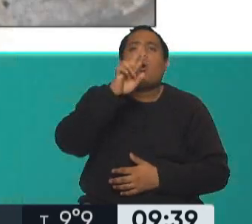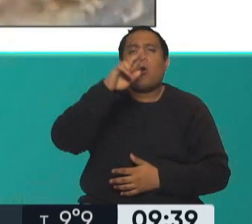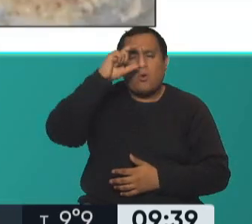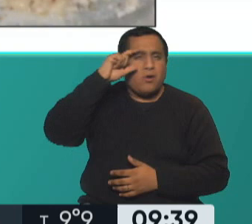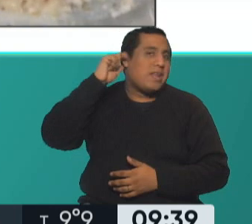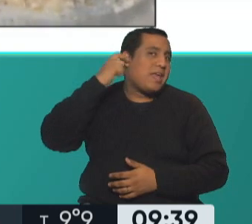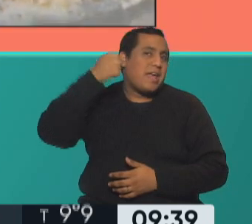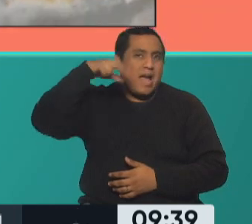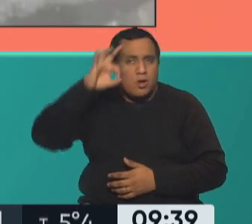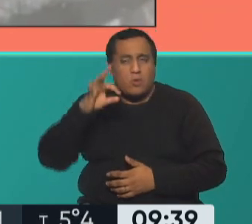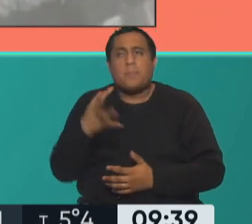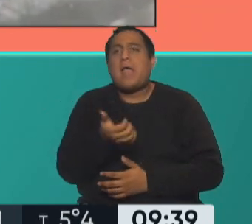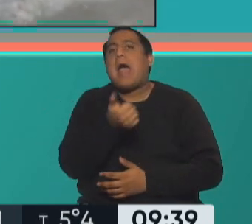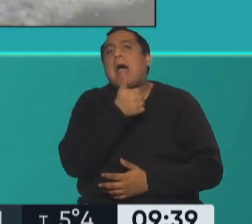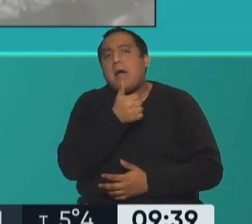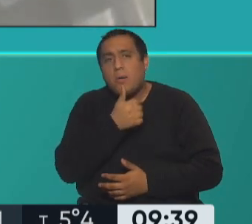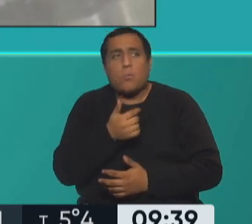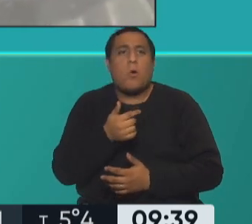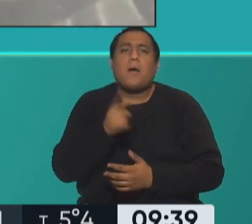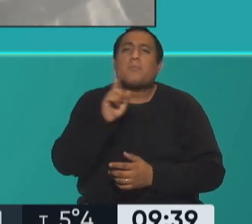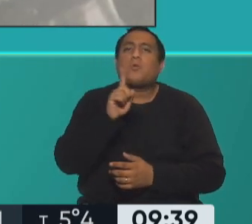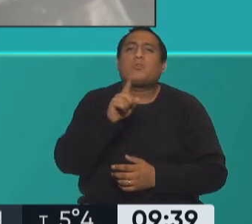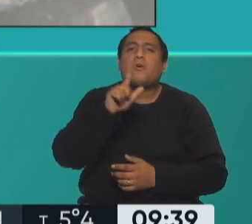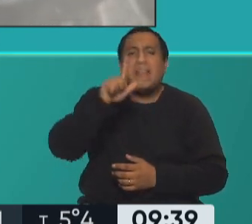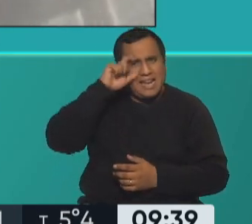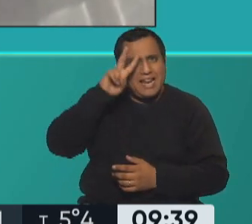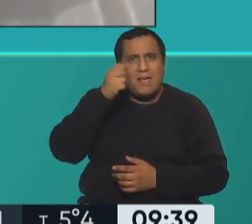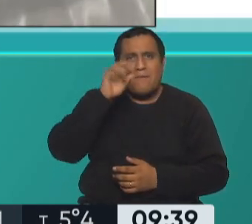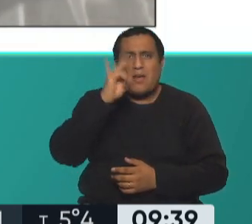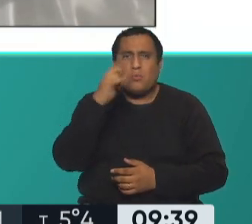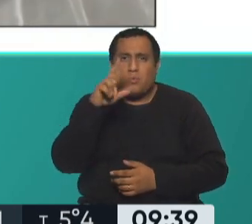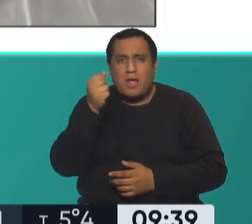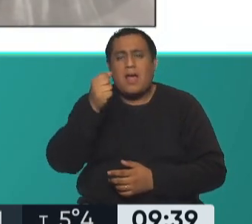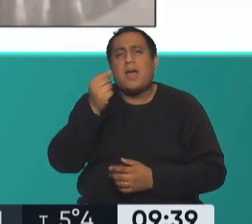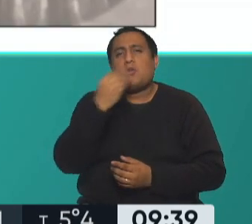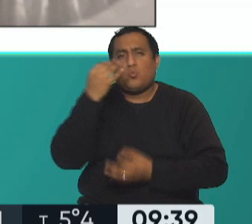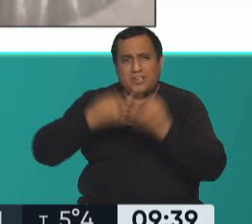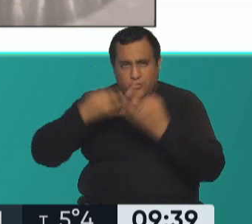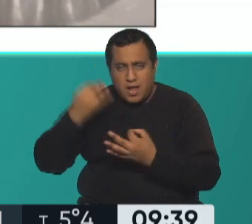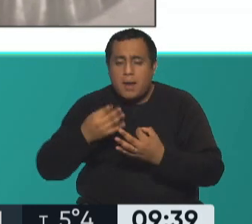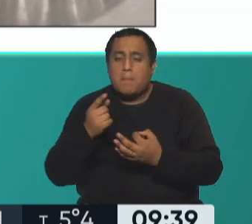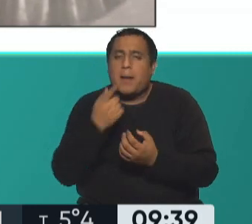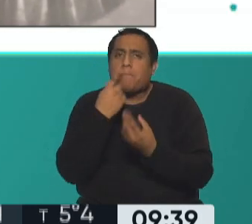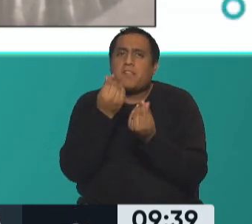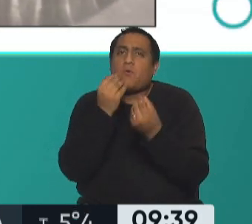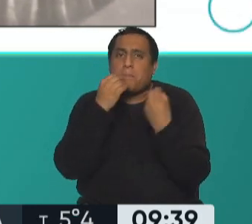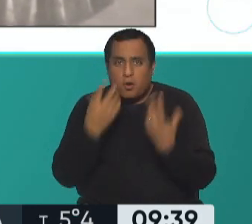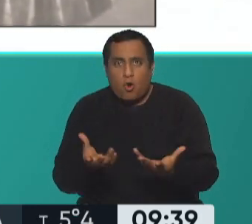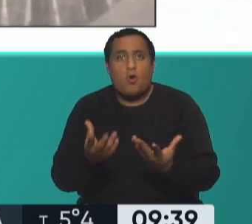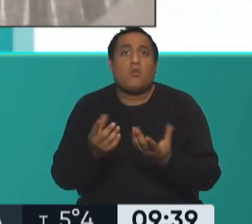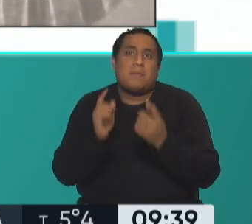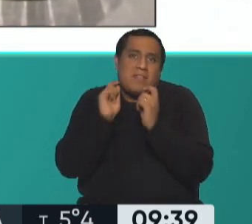le puedo ir agregando agua, le puedo agregar levadura nutricional también, para mejorar todavía el sabor, y agregarle